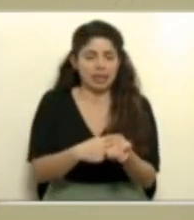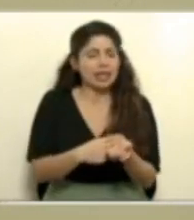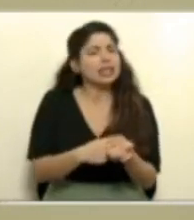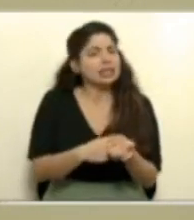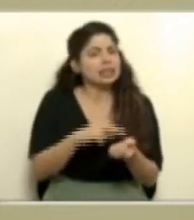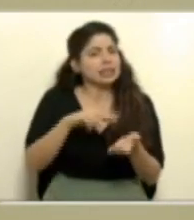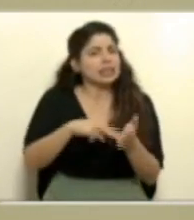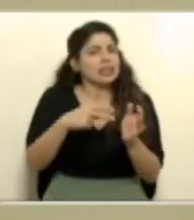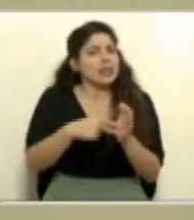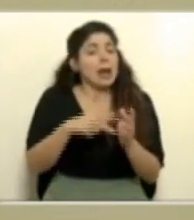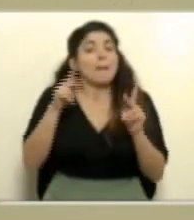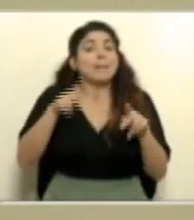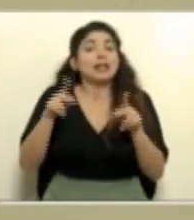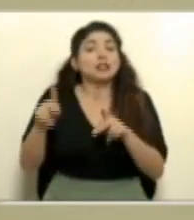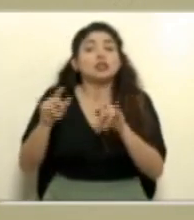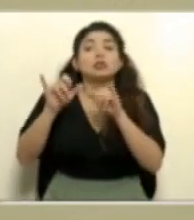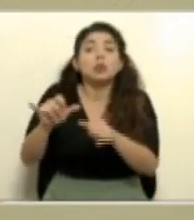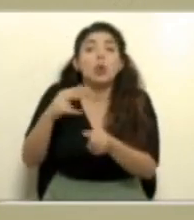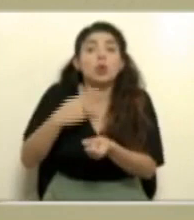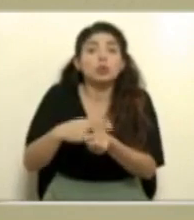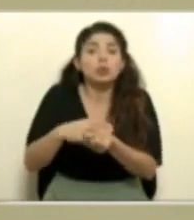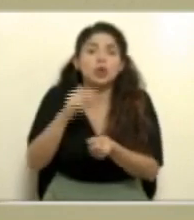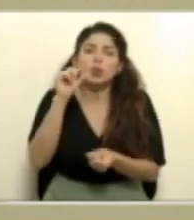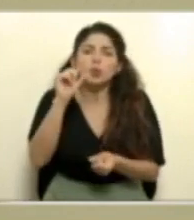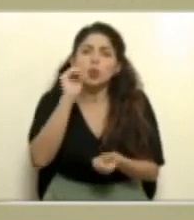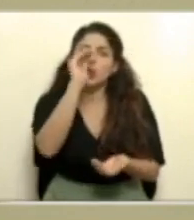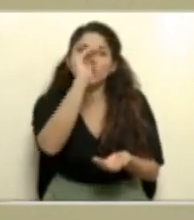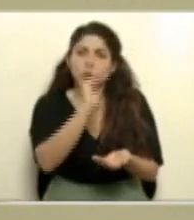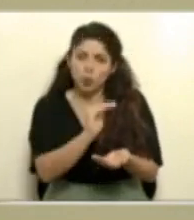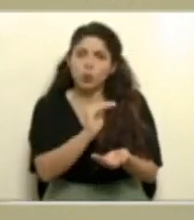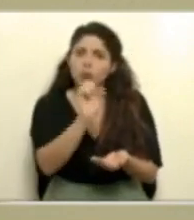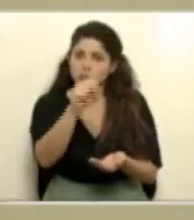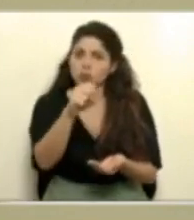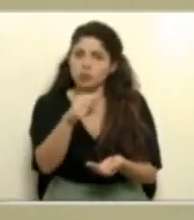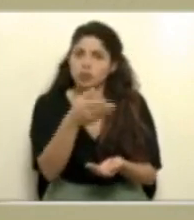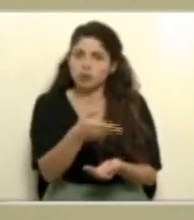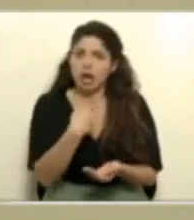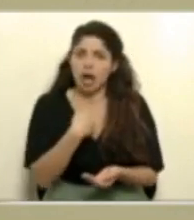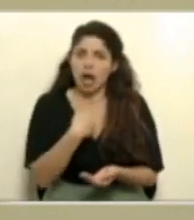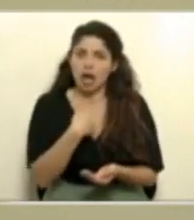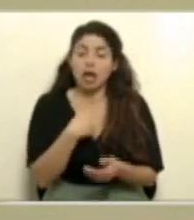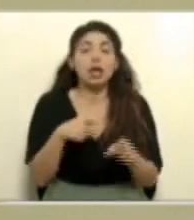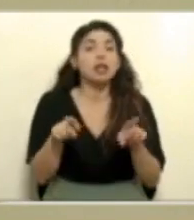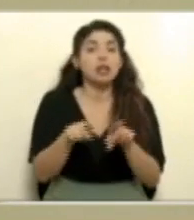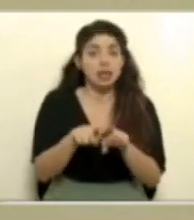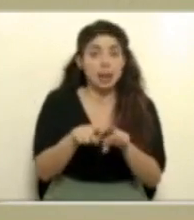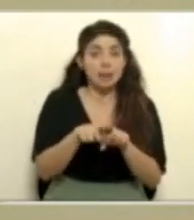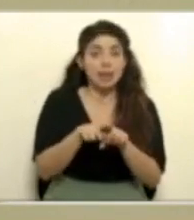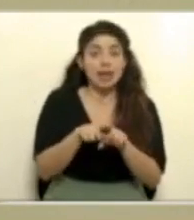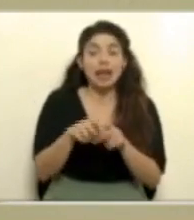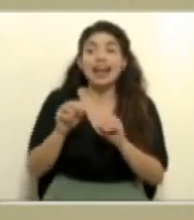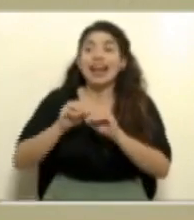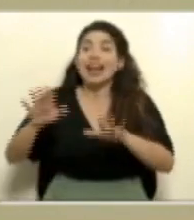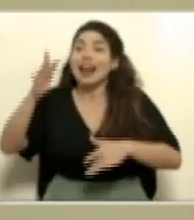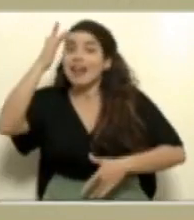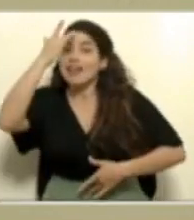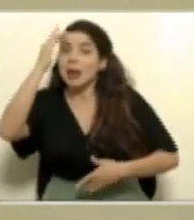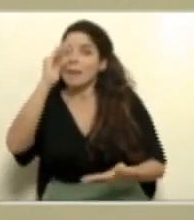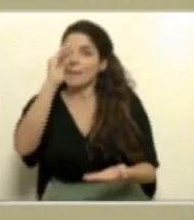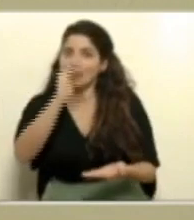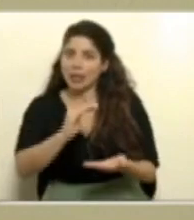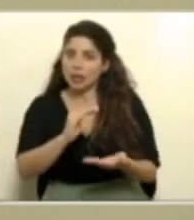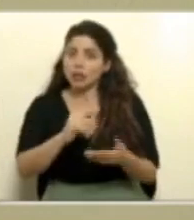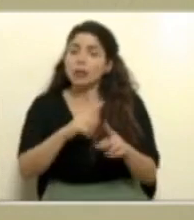si hubo una disminución en hospitalización, si hubo una disminución en los casos generales, pero es una